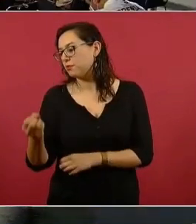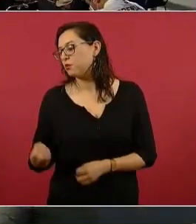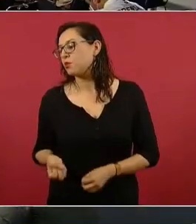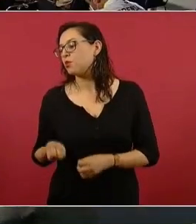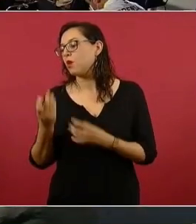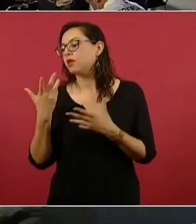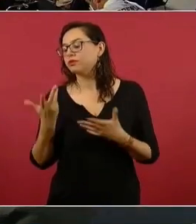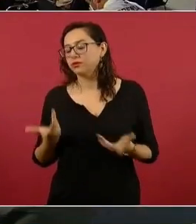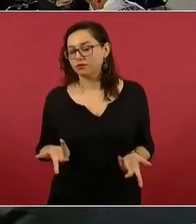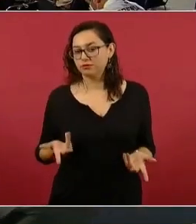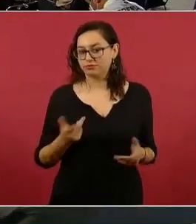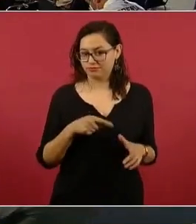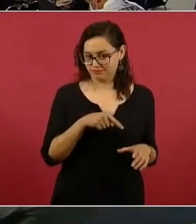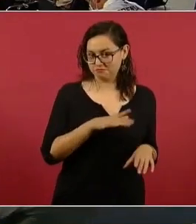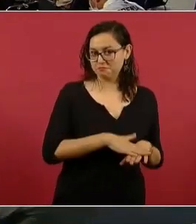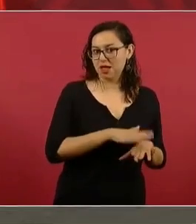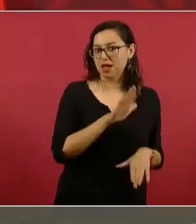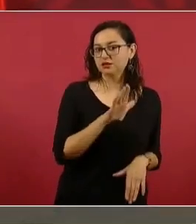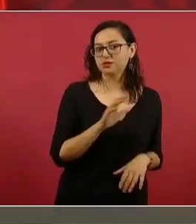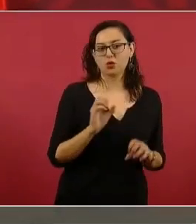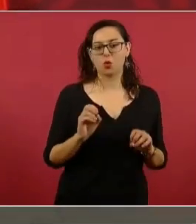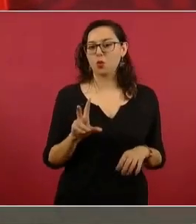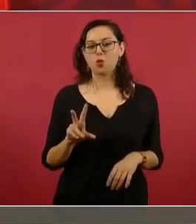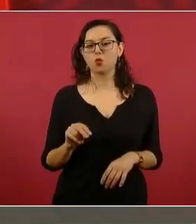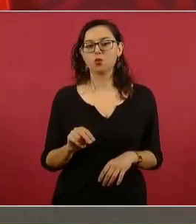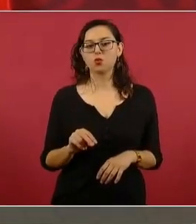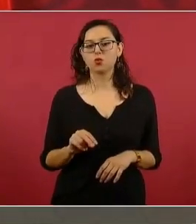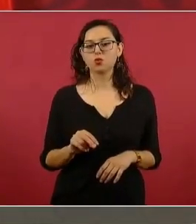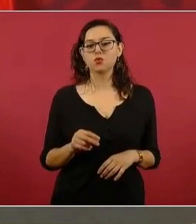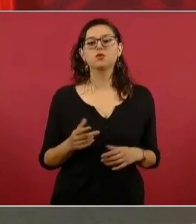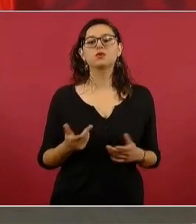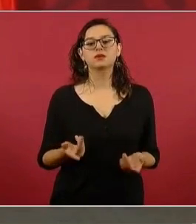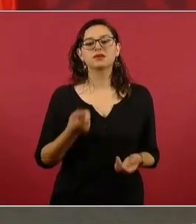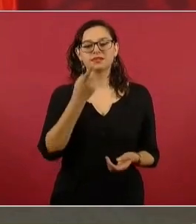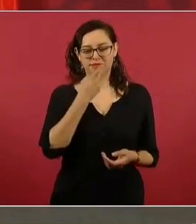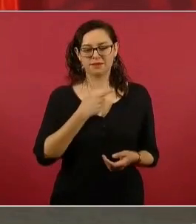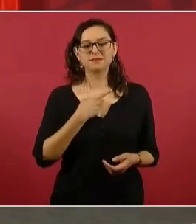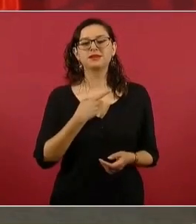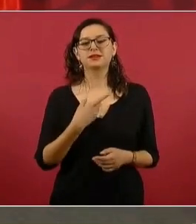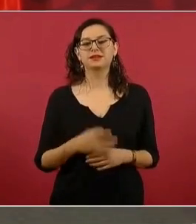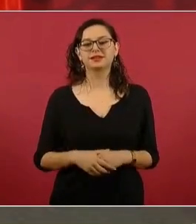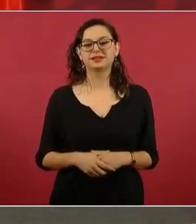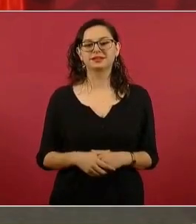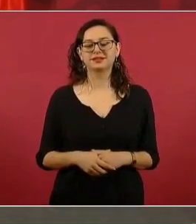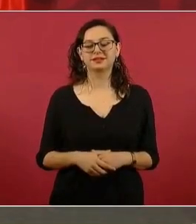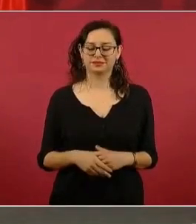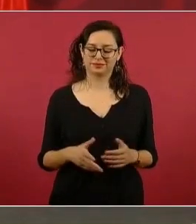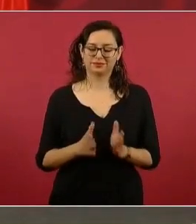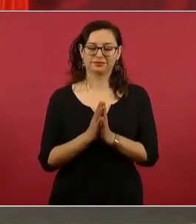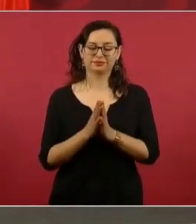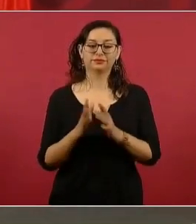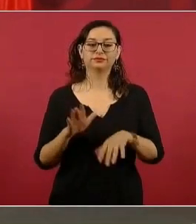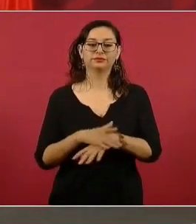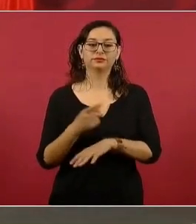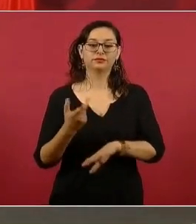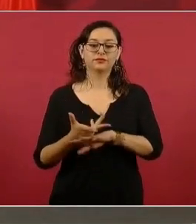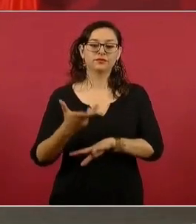porque antes cuando empezó